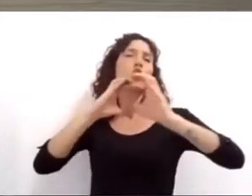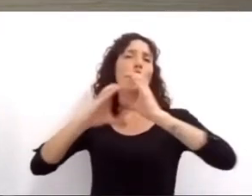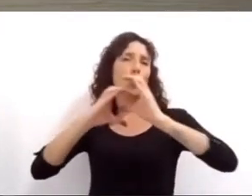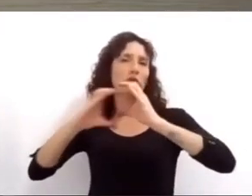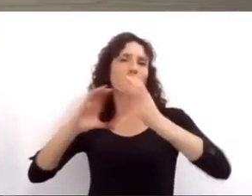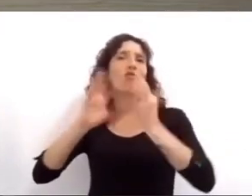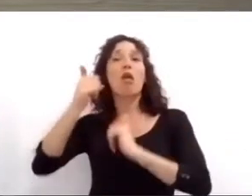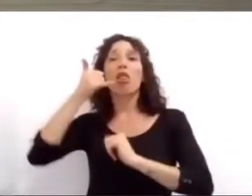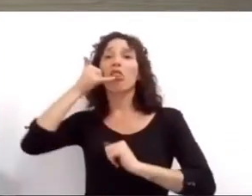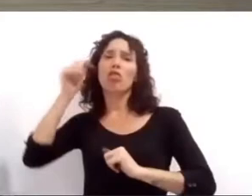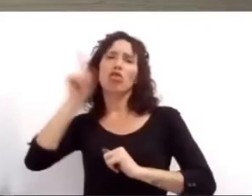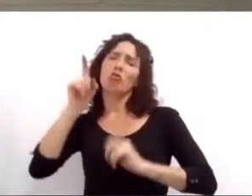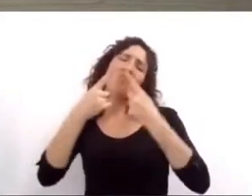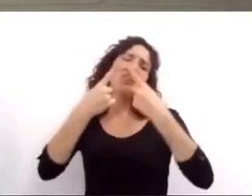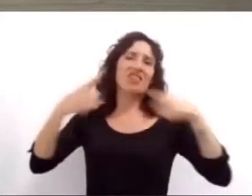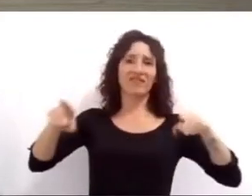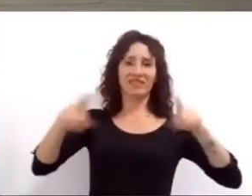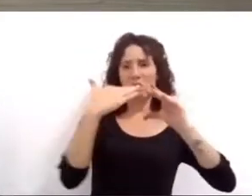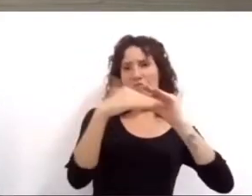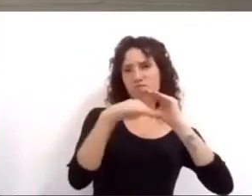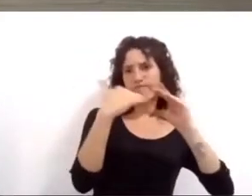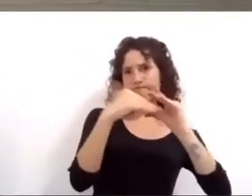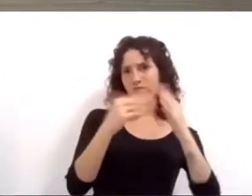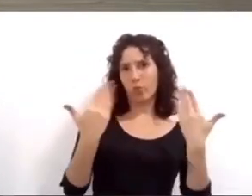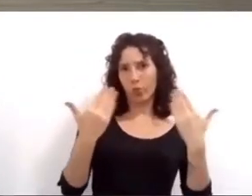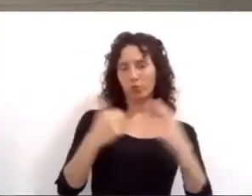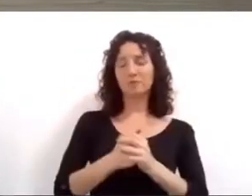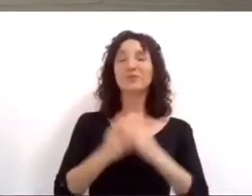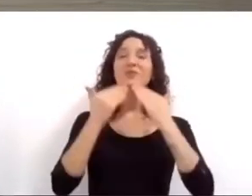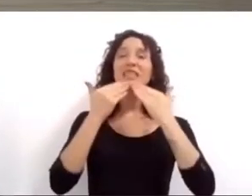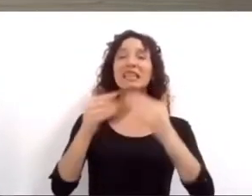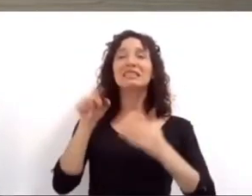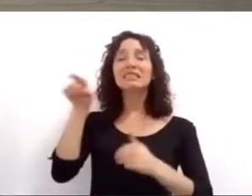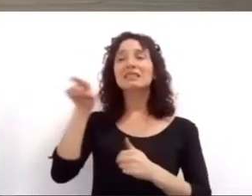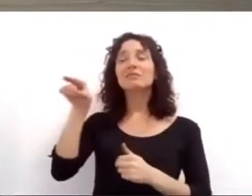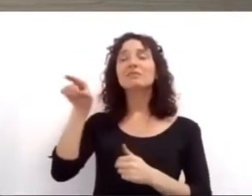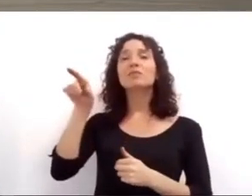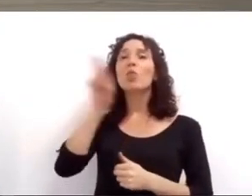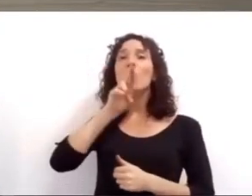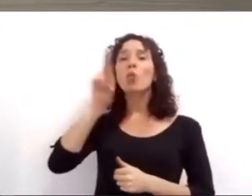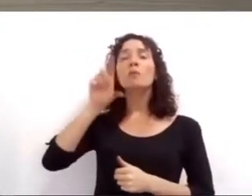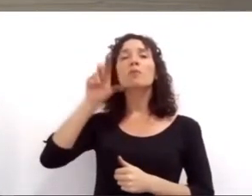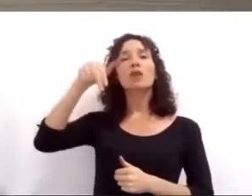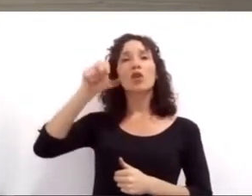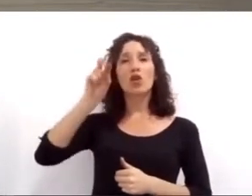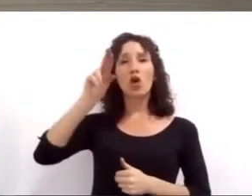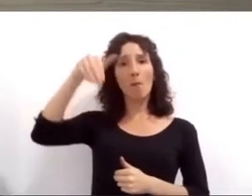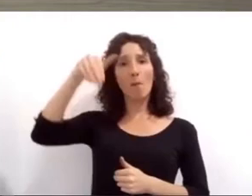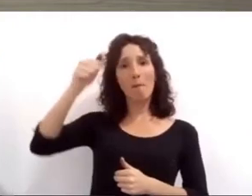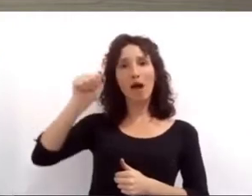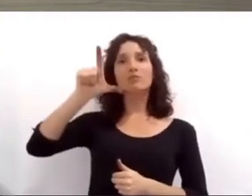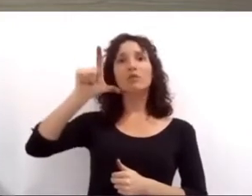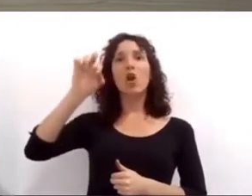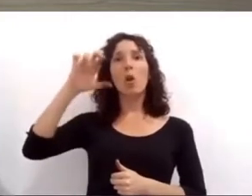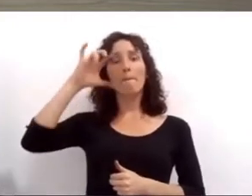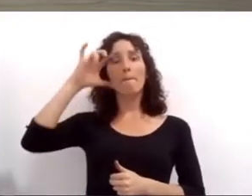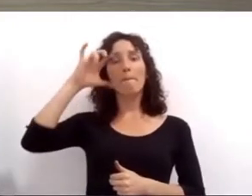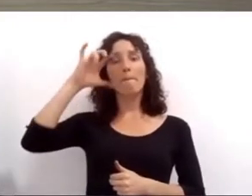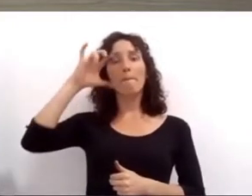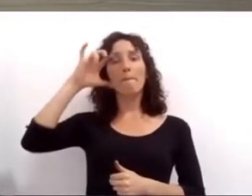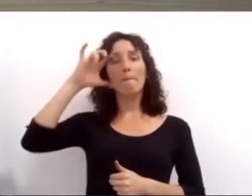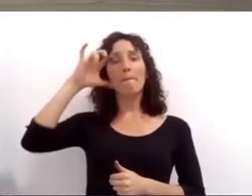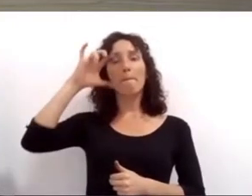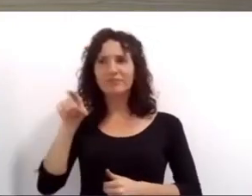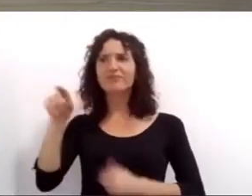quiero destacar la modificación propuesta por la consejera Norma López que incluye además el asesoramiento del teléfono verde en situaciones de violencia al